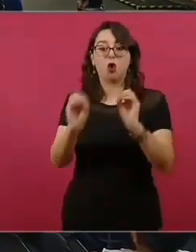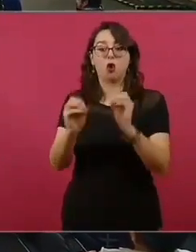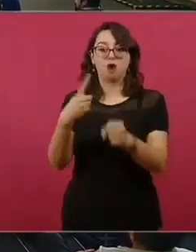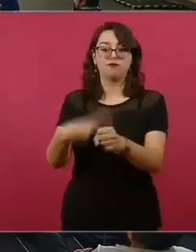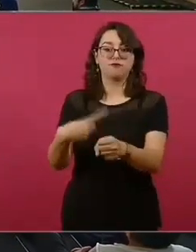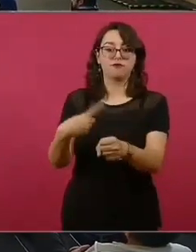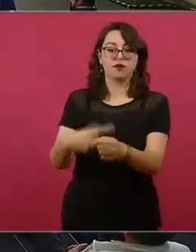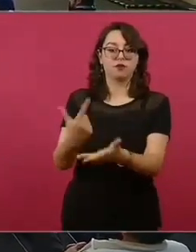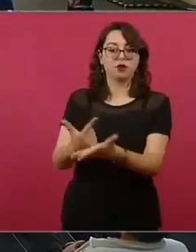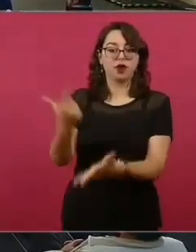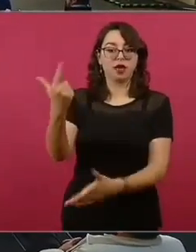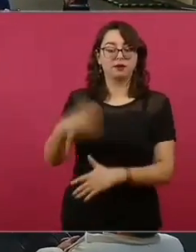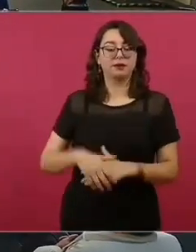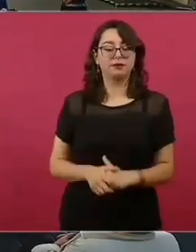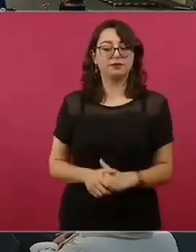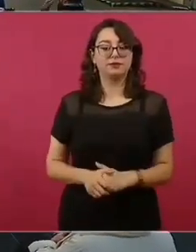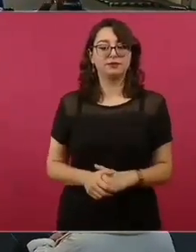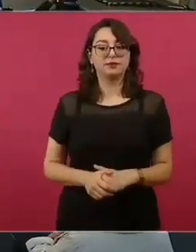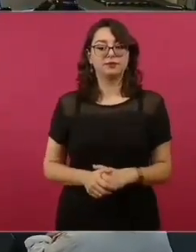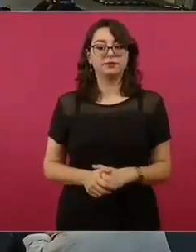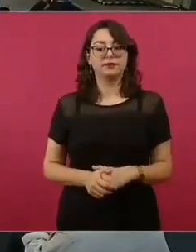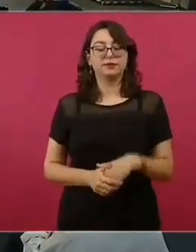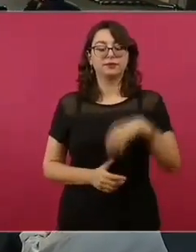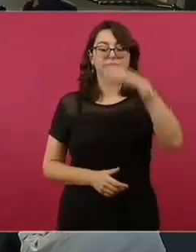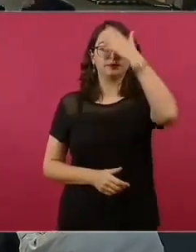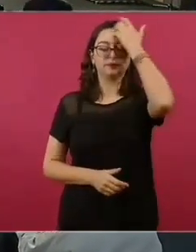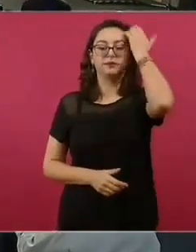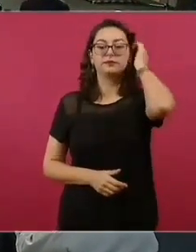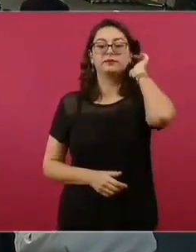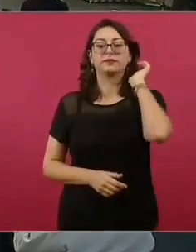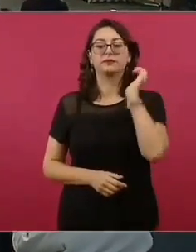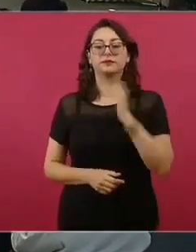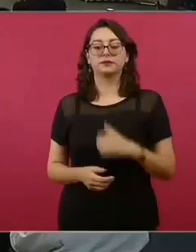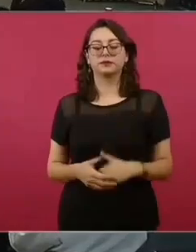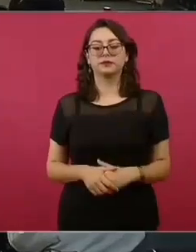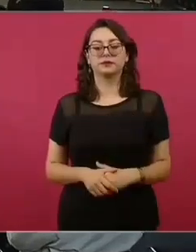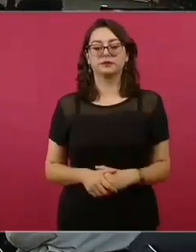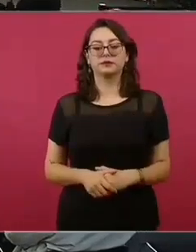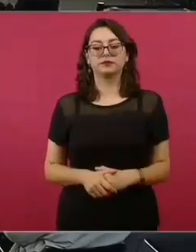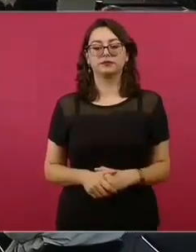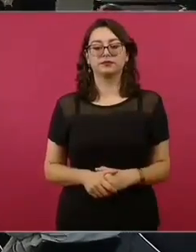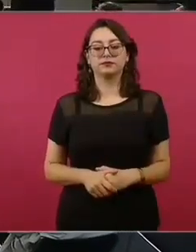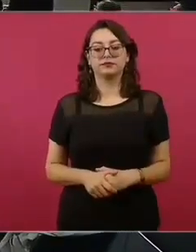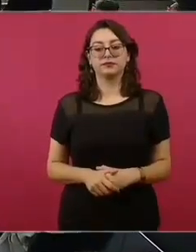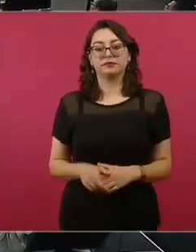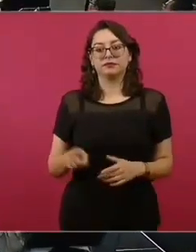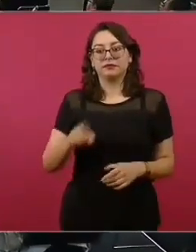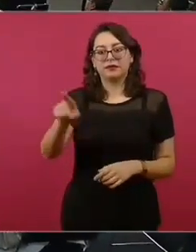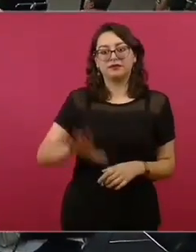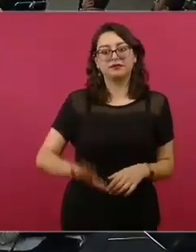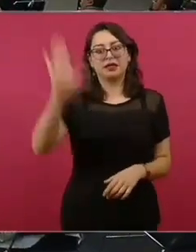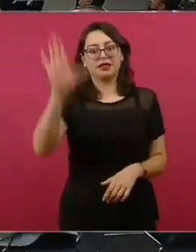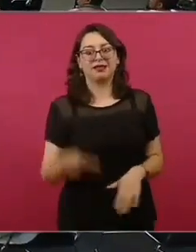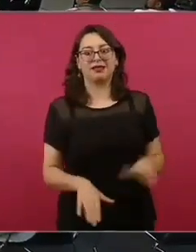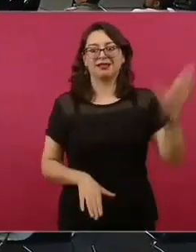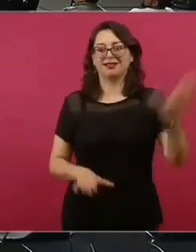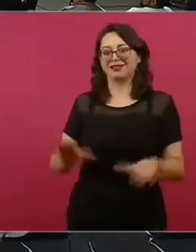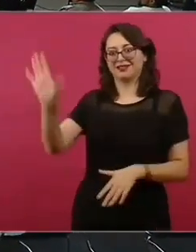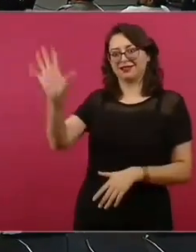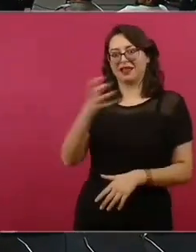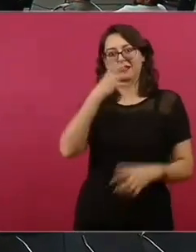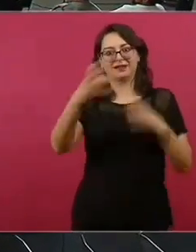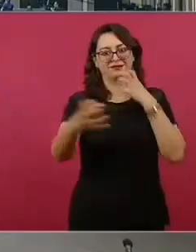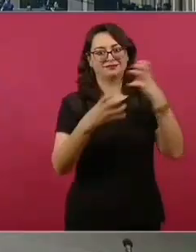tradicionales? Está pendiente la reunión. Bueno, ya se está saltando la fila, pero terminemos con esto. Por favor.